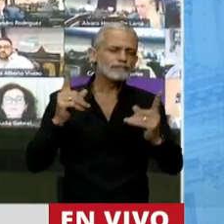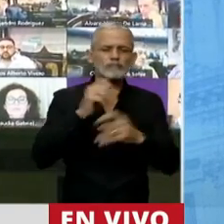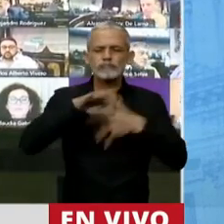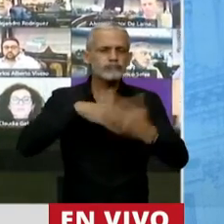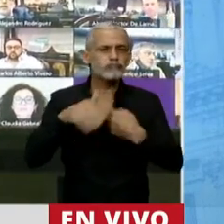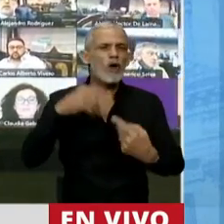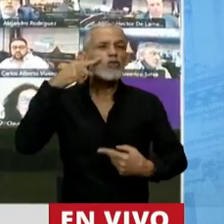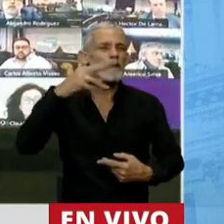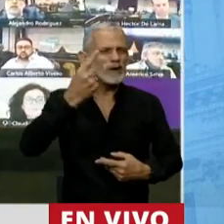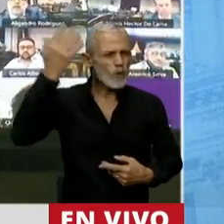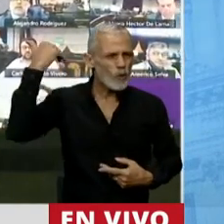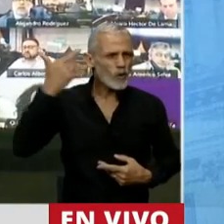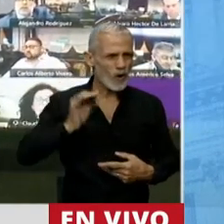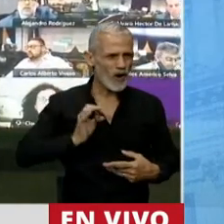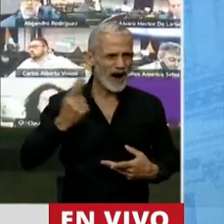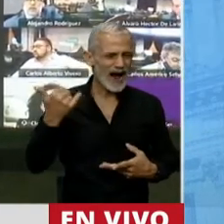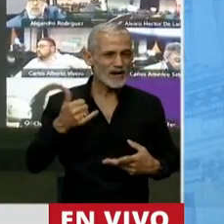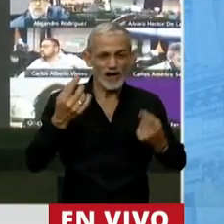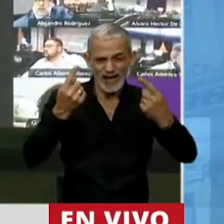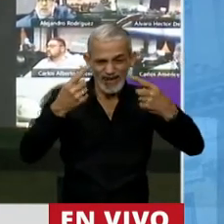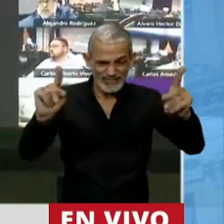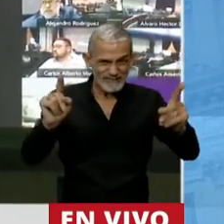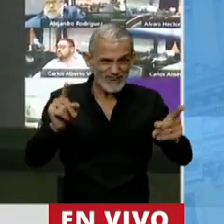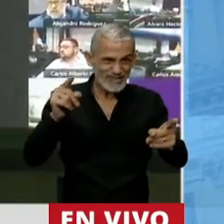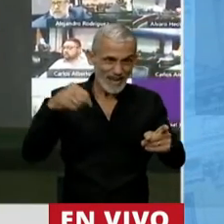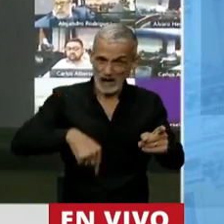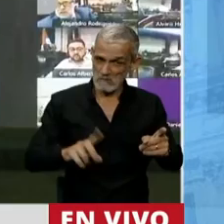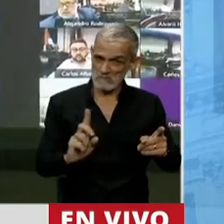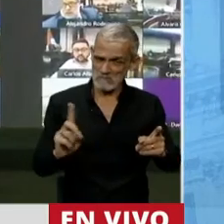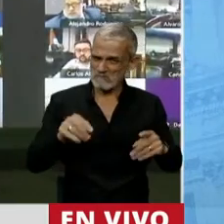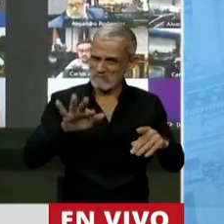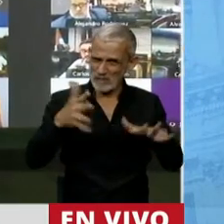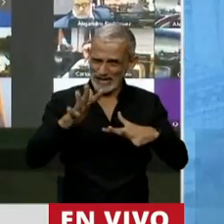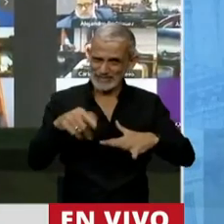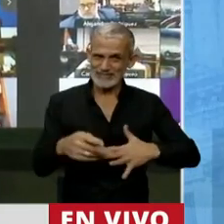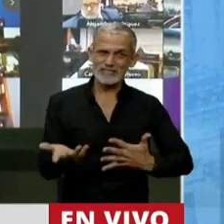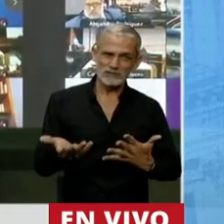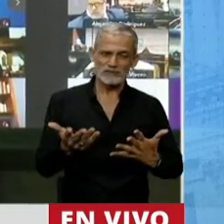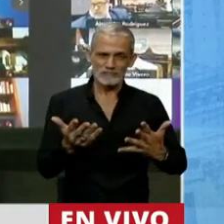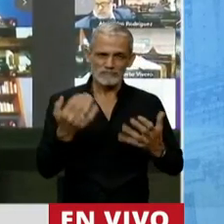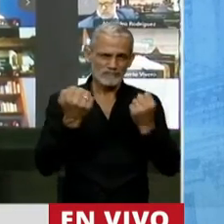2001. Una crisis no muy distinta a la que hoy estamos atravesando nosotros los argentinos.